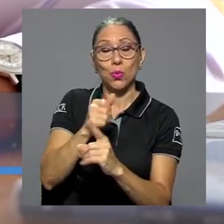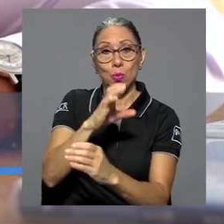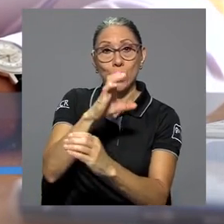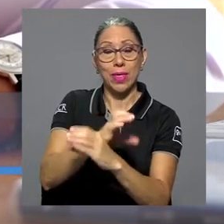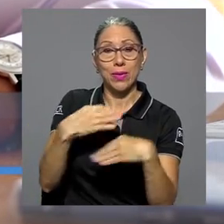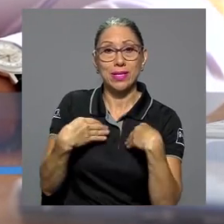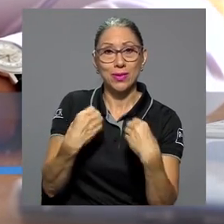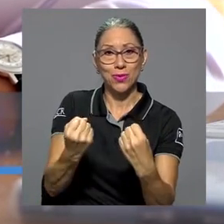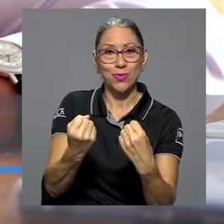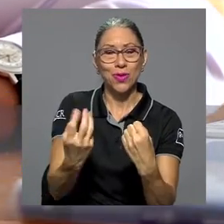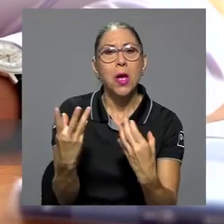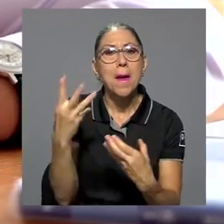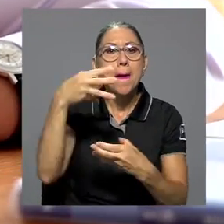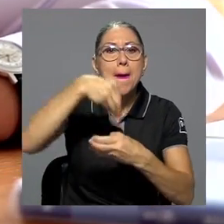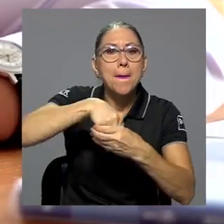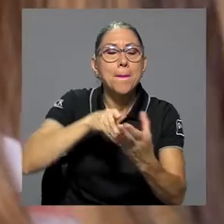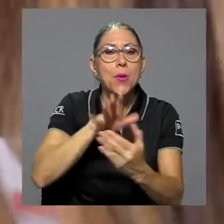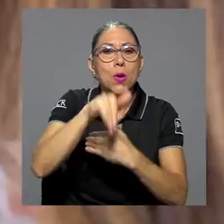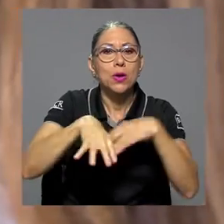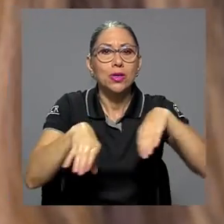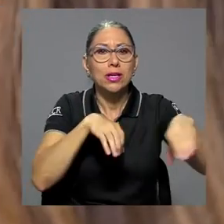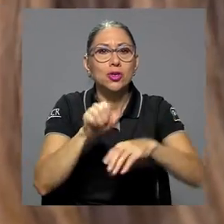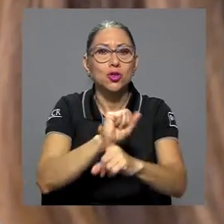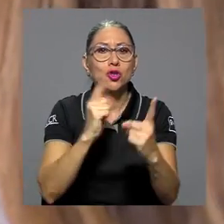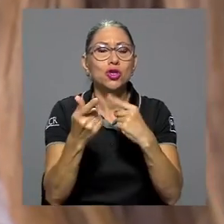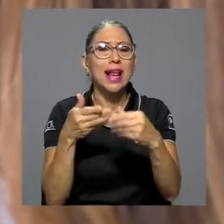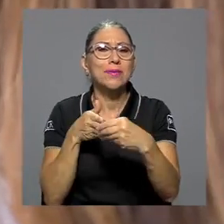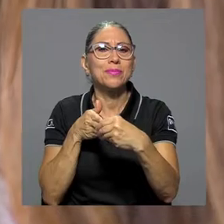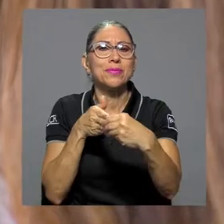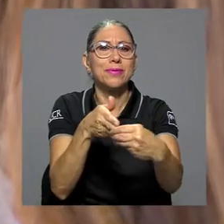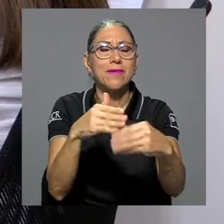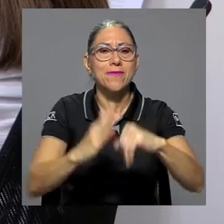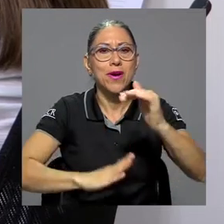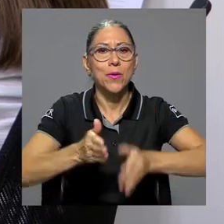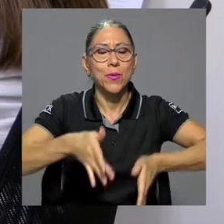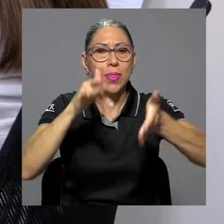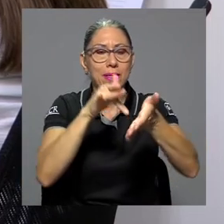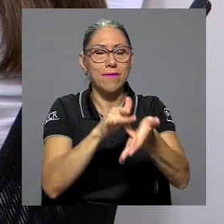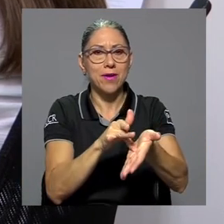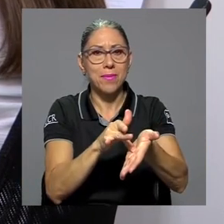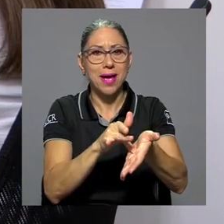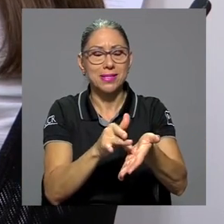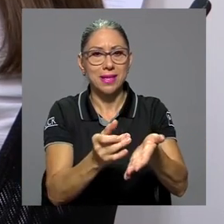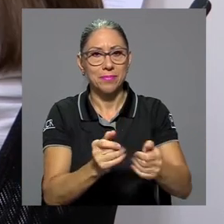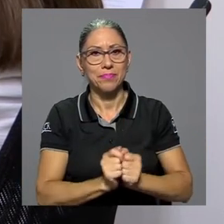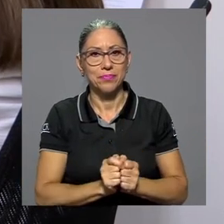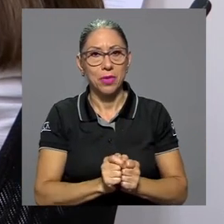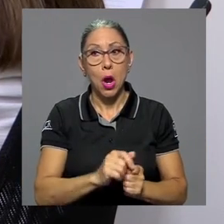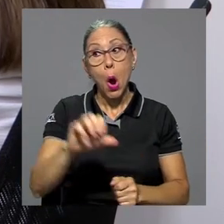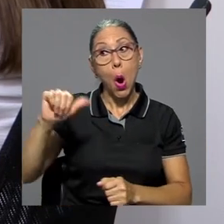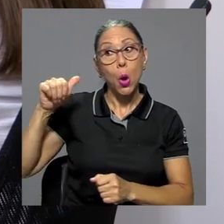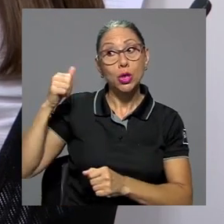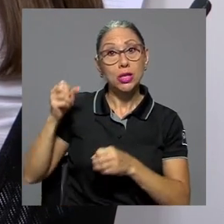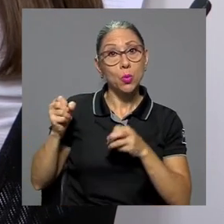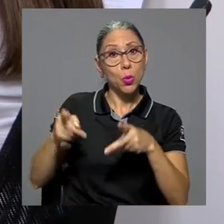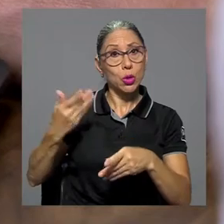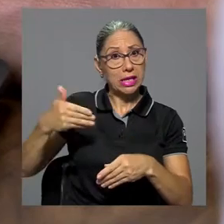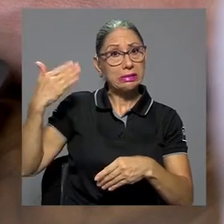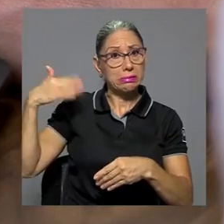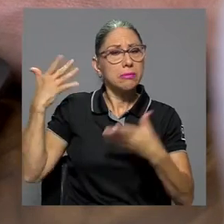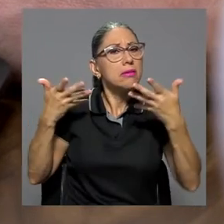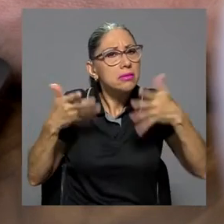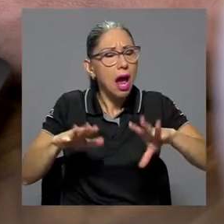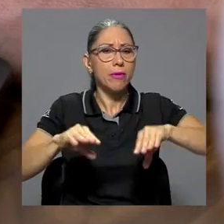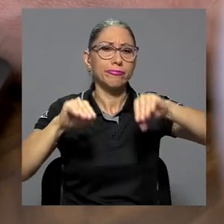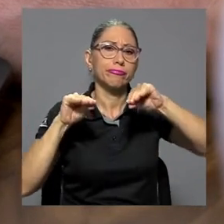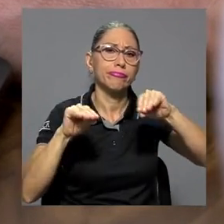parte de un proyecto de acción social liderado por la Facultad de Farmacia. En otras ocasiones se han impartido